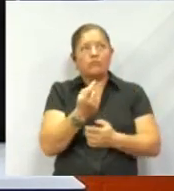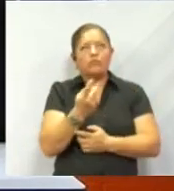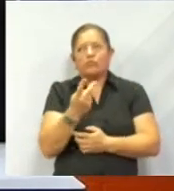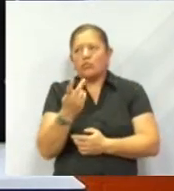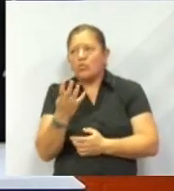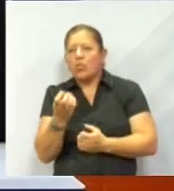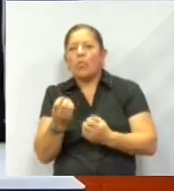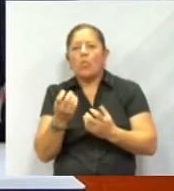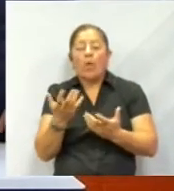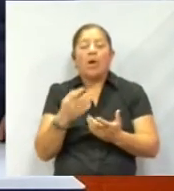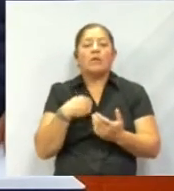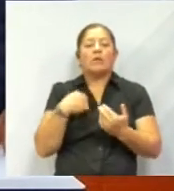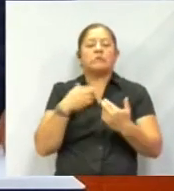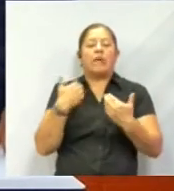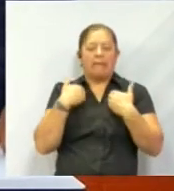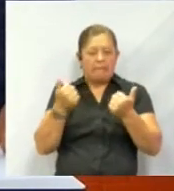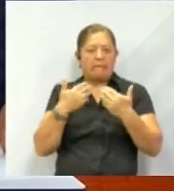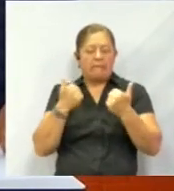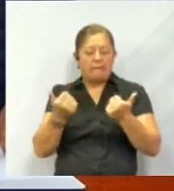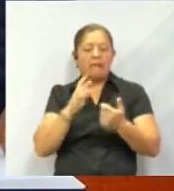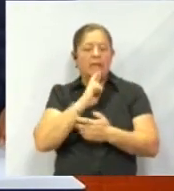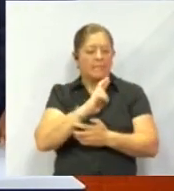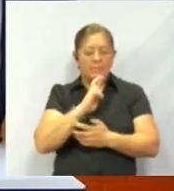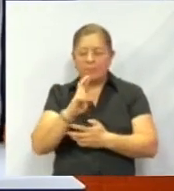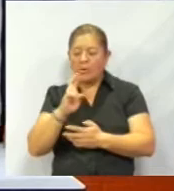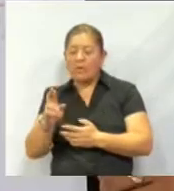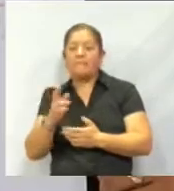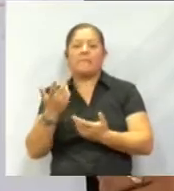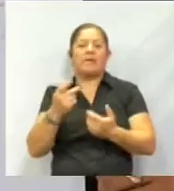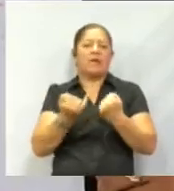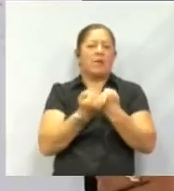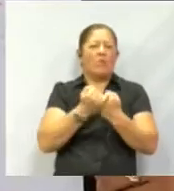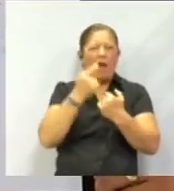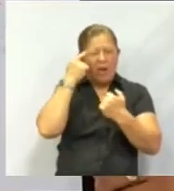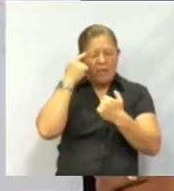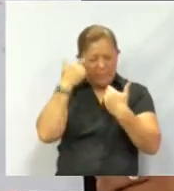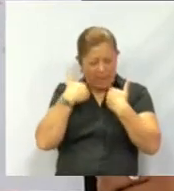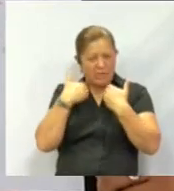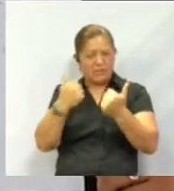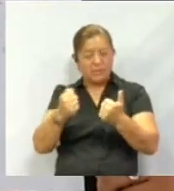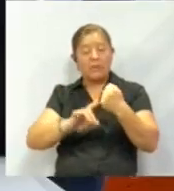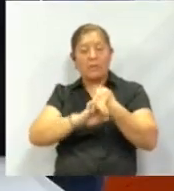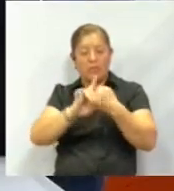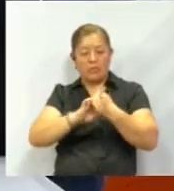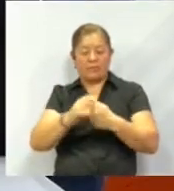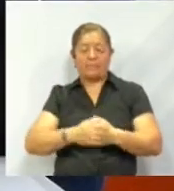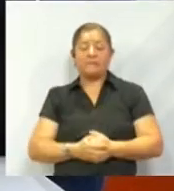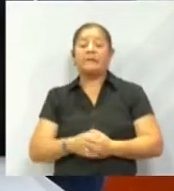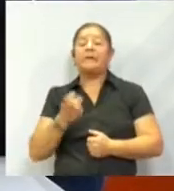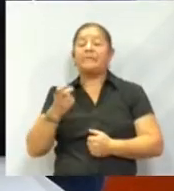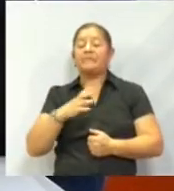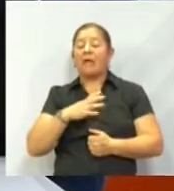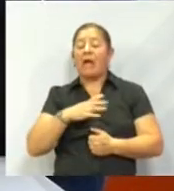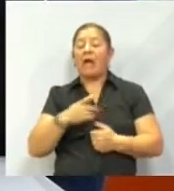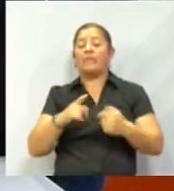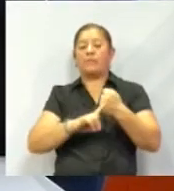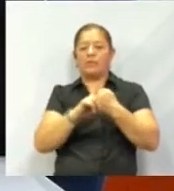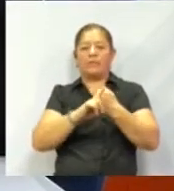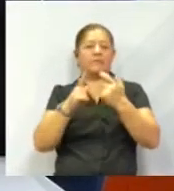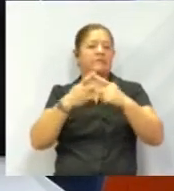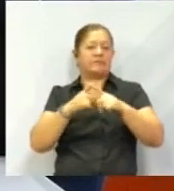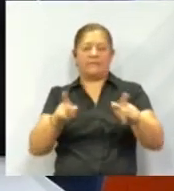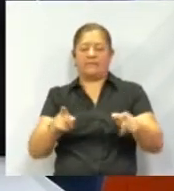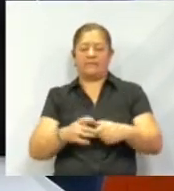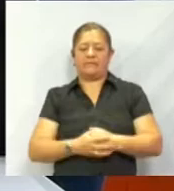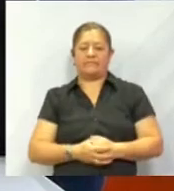para la comprensión, representación y resolución de problemas. Dentro de la discalculia se presentan diversas dificultades, de